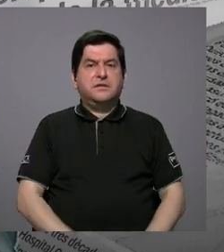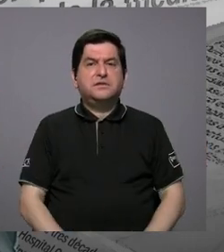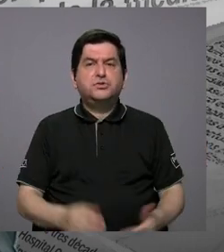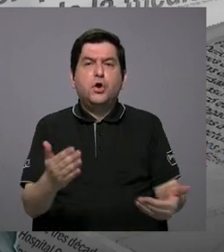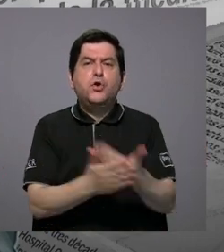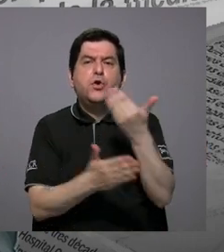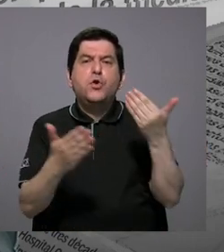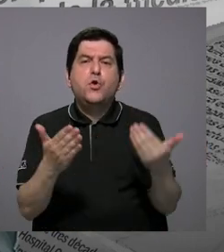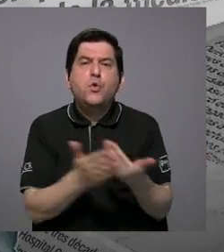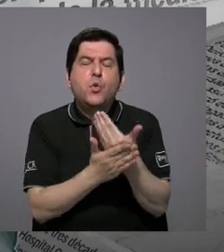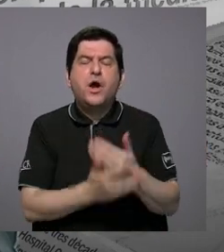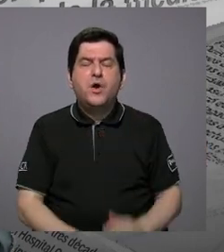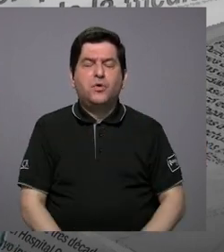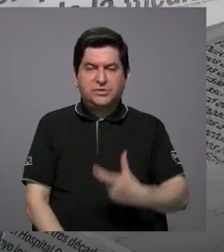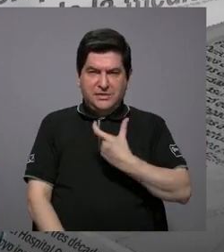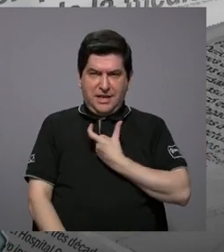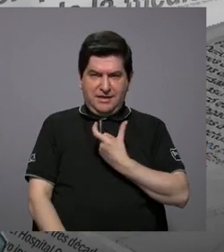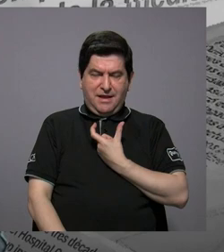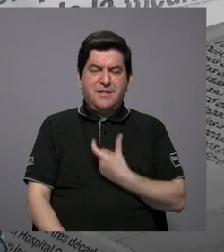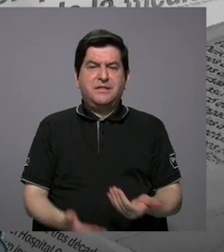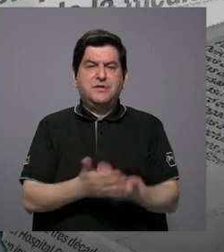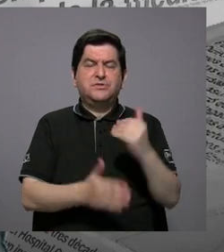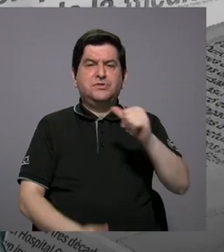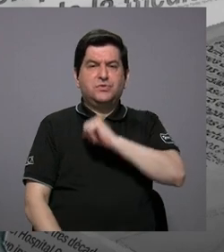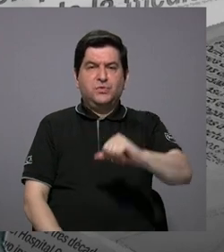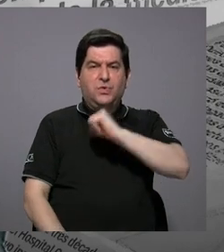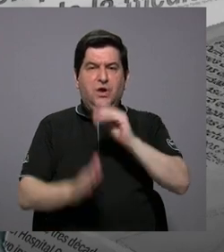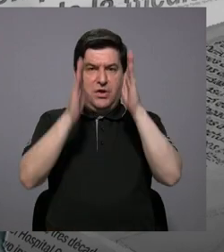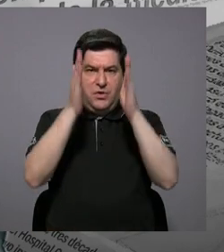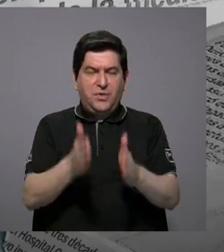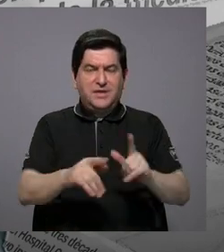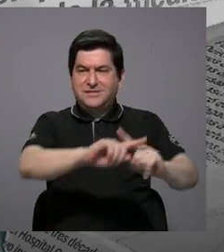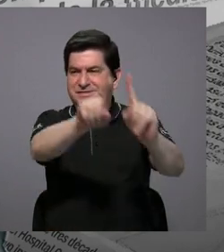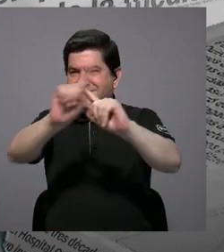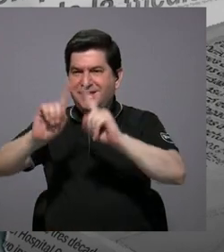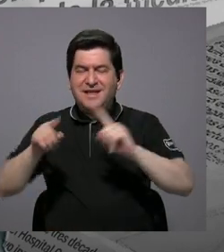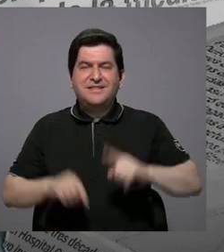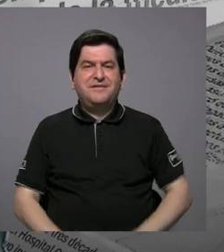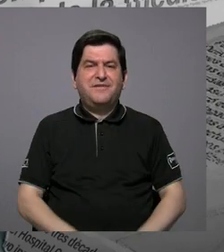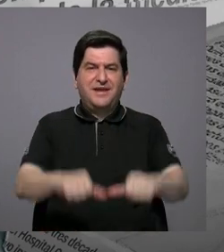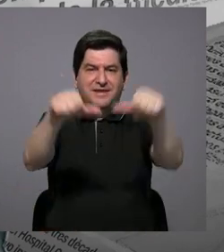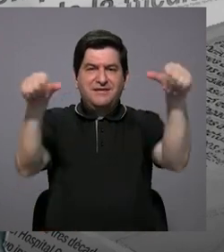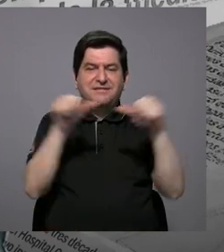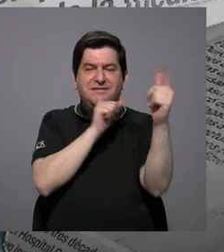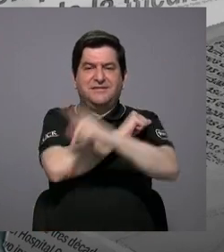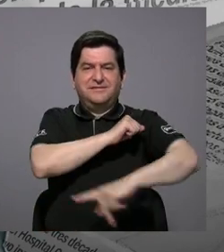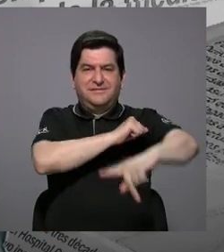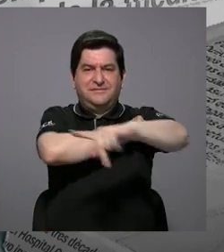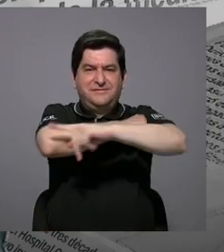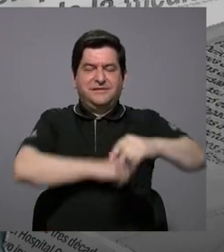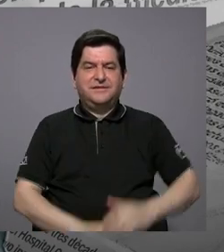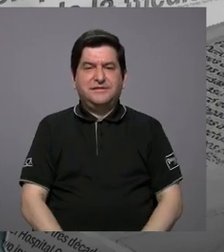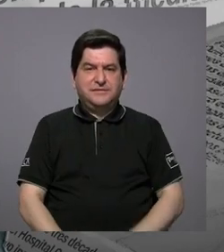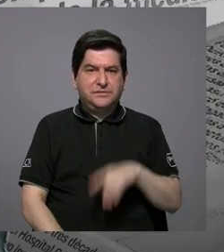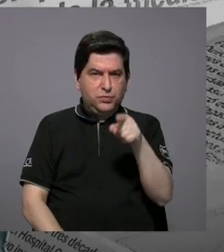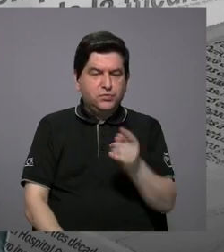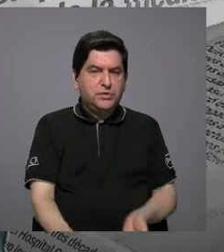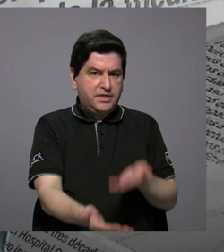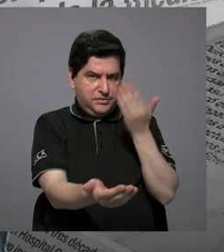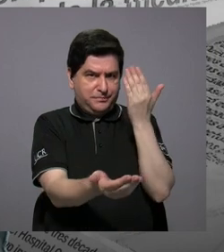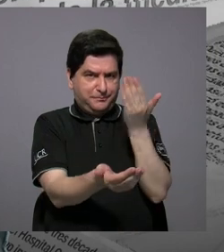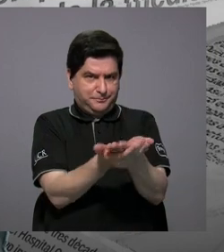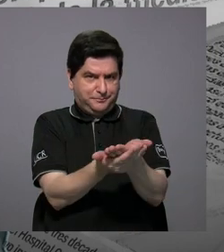los nuevos alcaldes o las nuevas autoridades en las diferentes regiones del país. Ustedes están